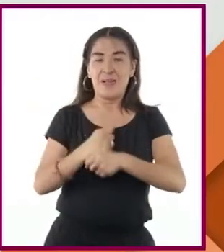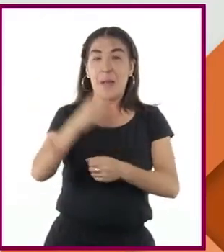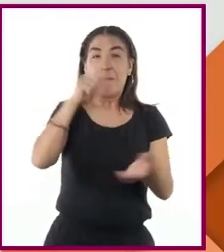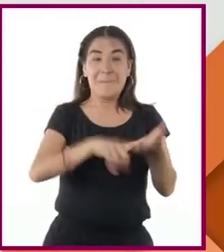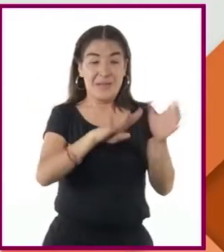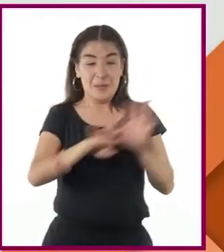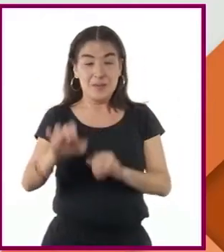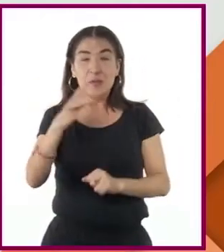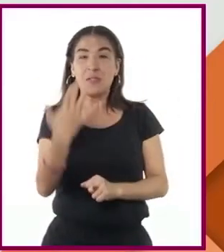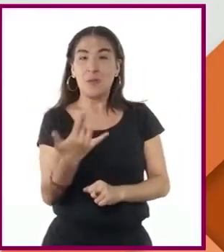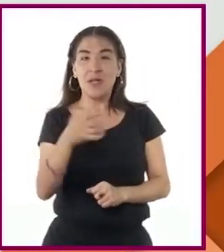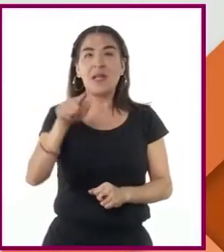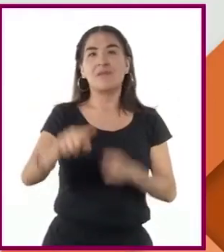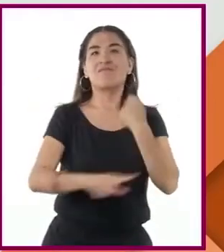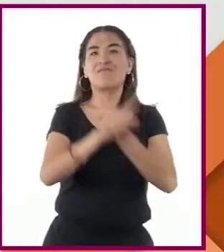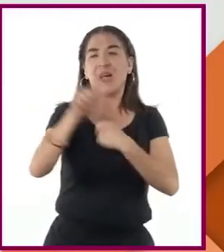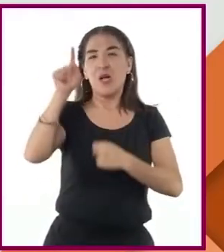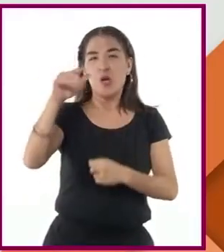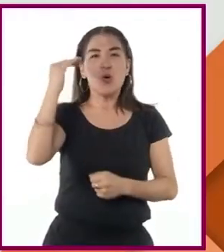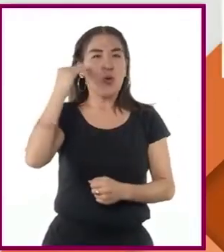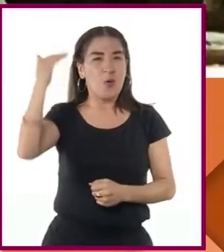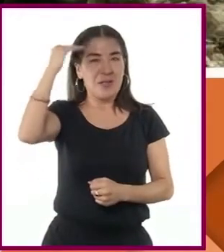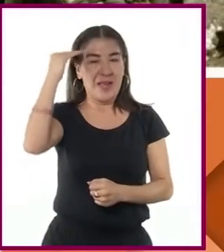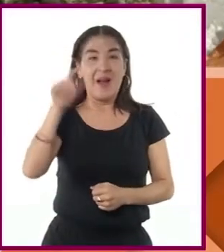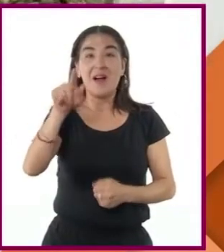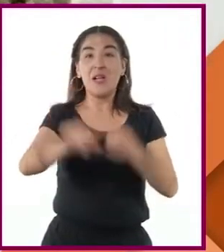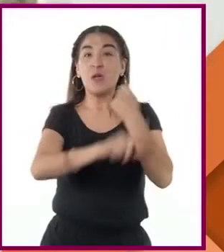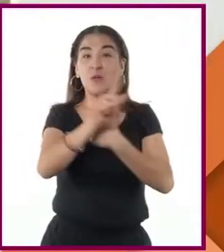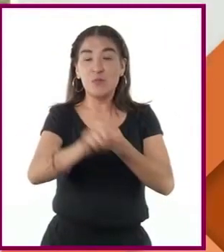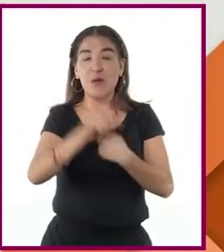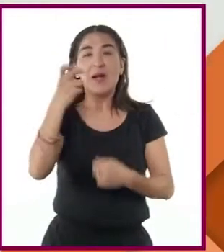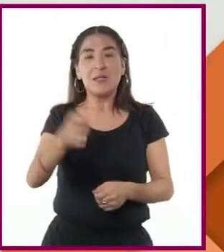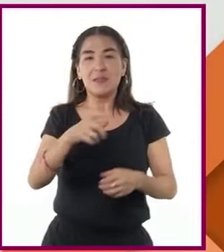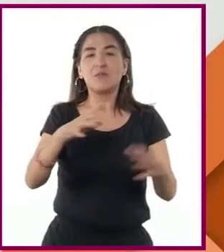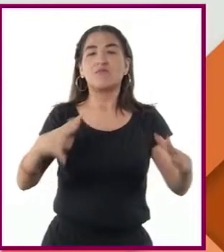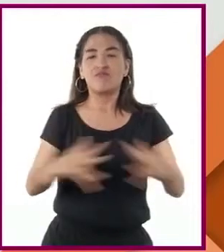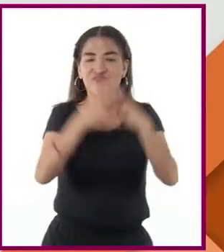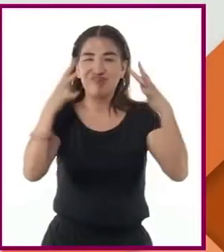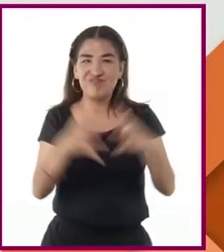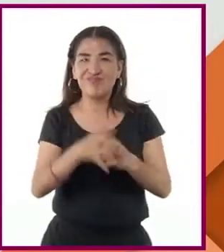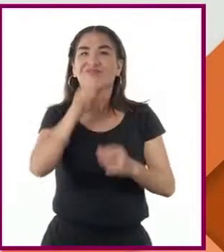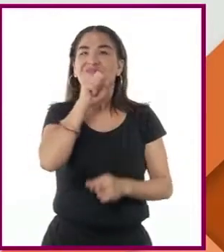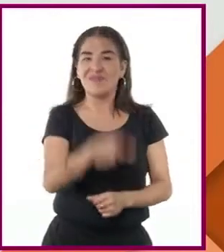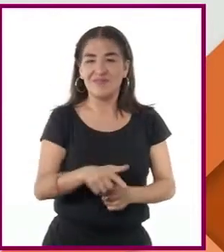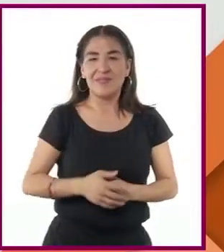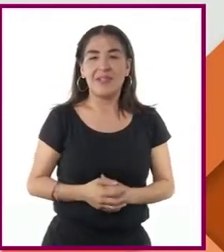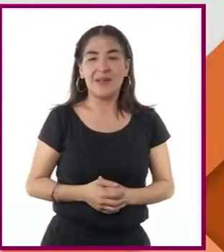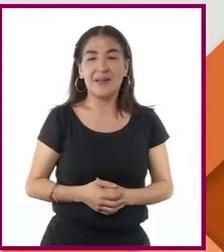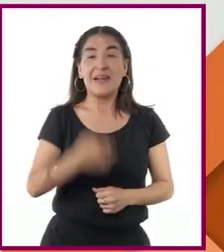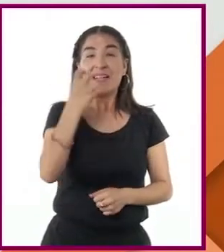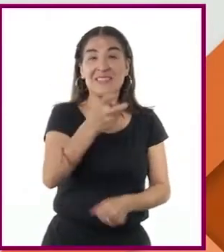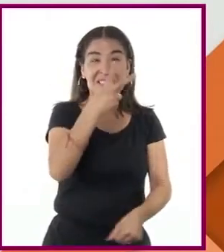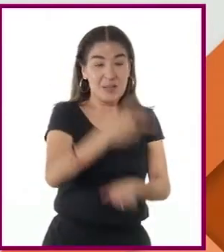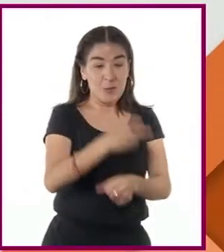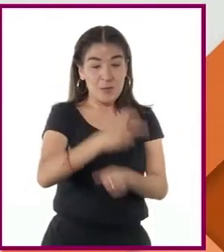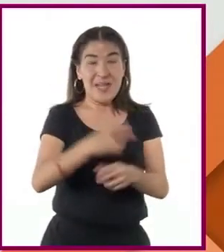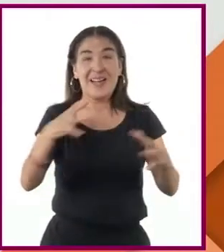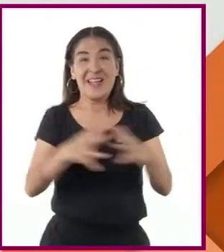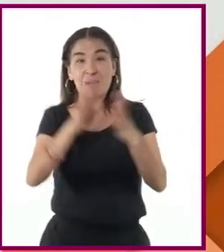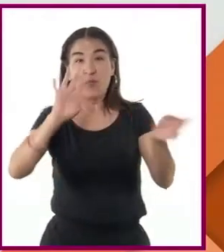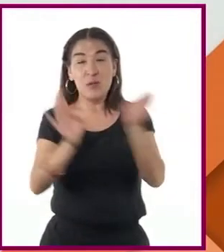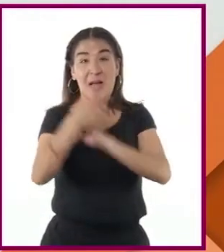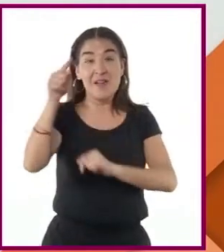enfrentaron de manera indirecta en Corea. En esta península se suscitó una disputa, pues durante la Segunda Guerra Mundial,